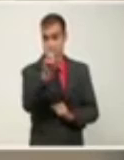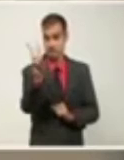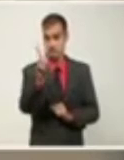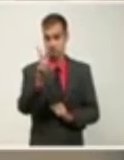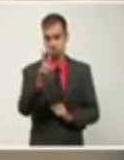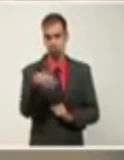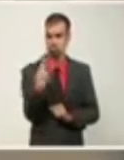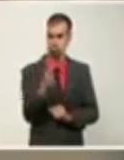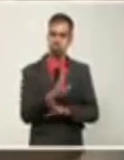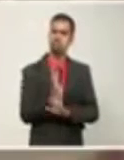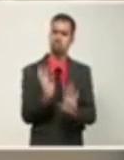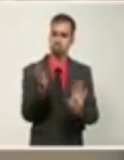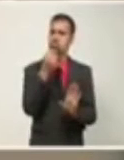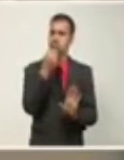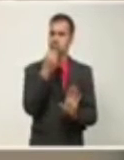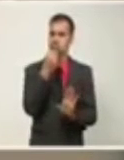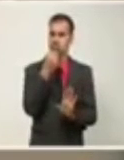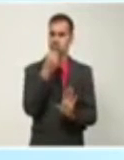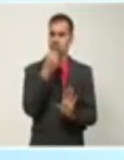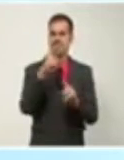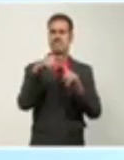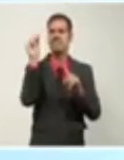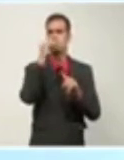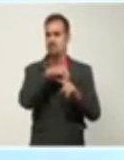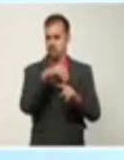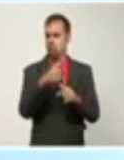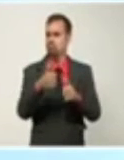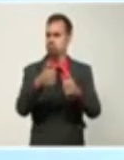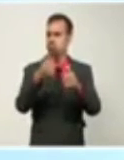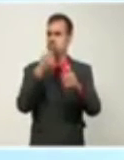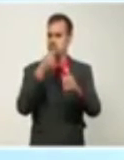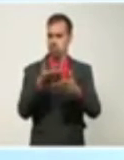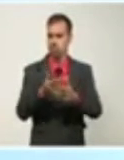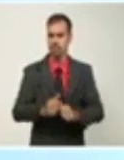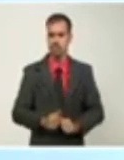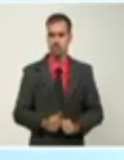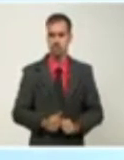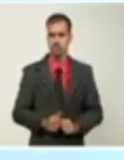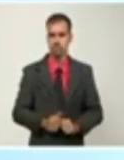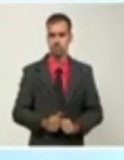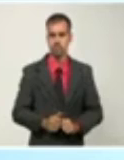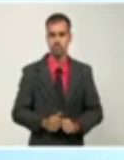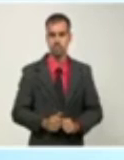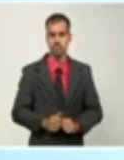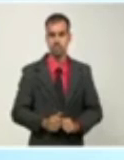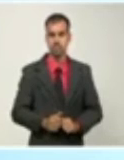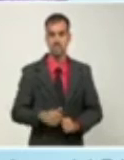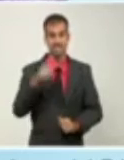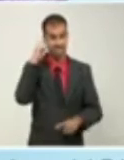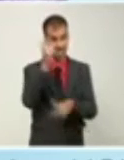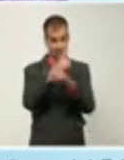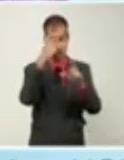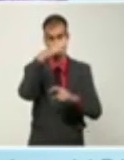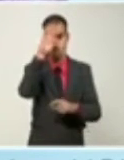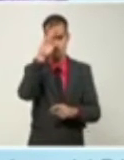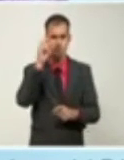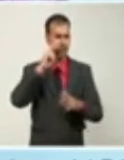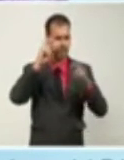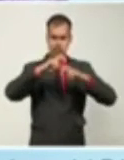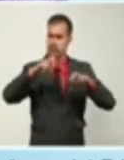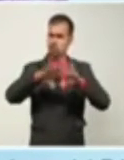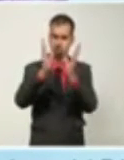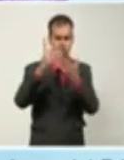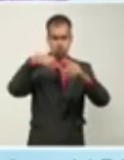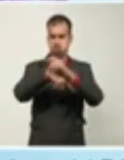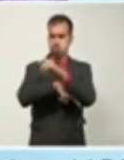tengamos toda la tecnología. Los científicos y expertos de nuestro país siguen investigando el virus y aportando con